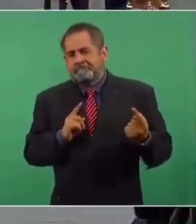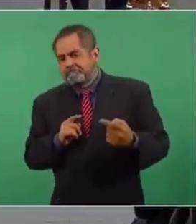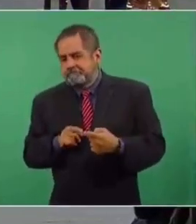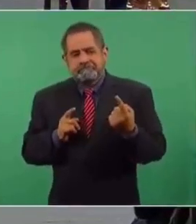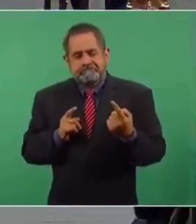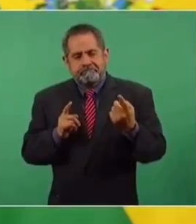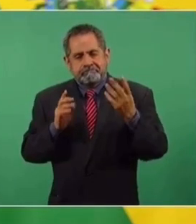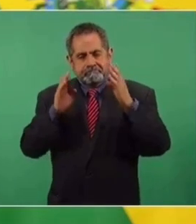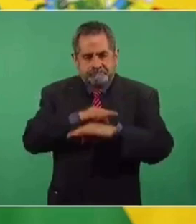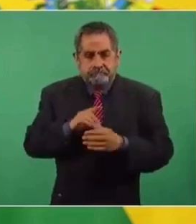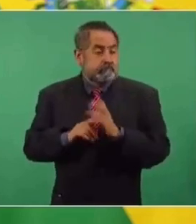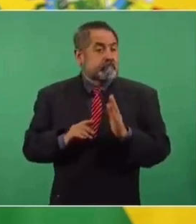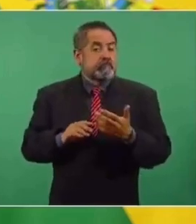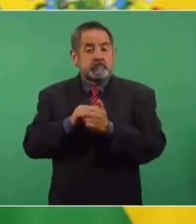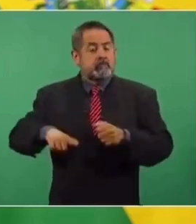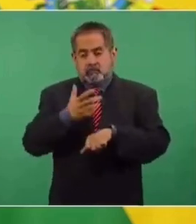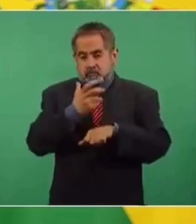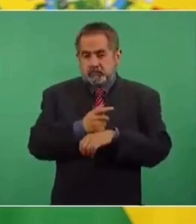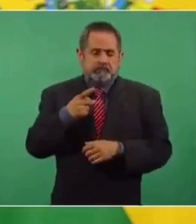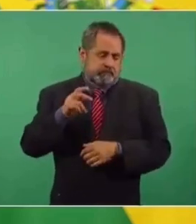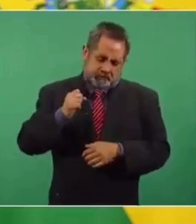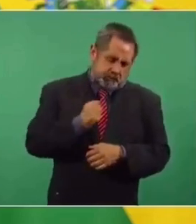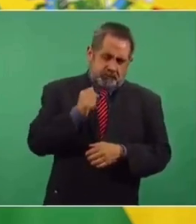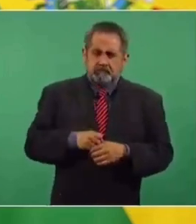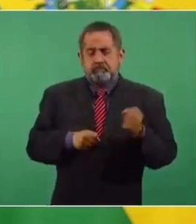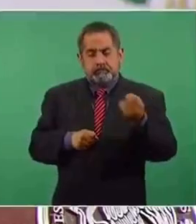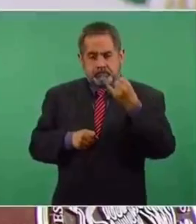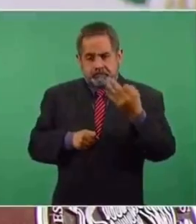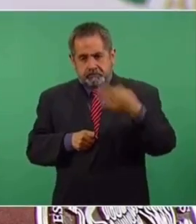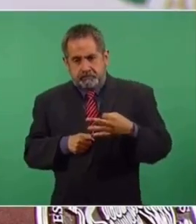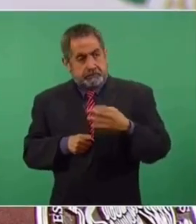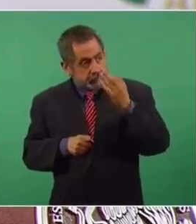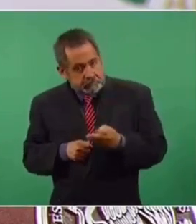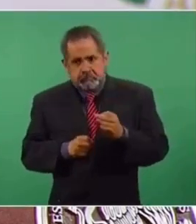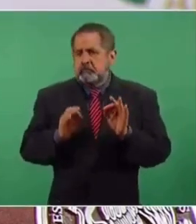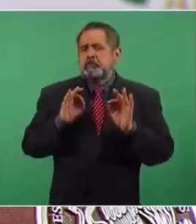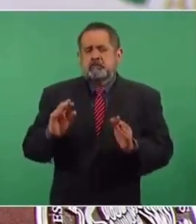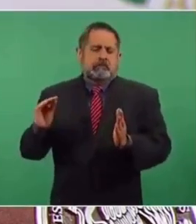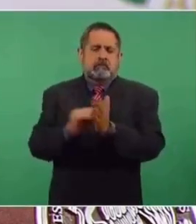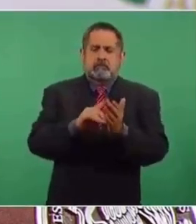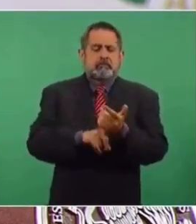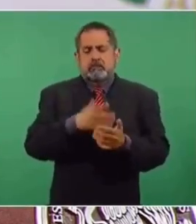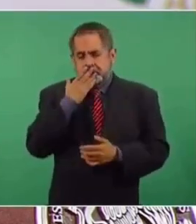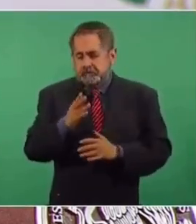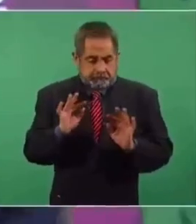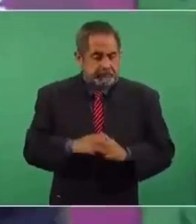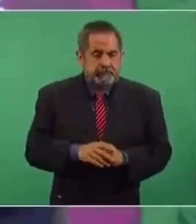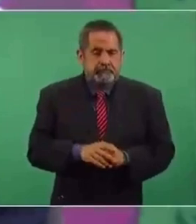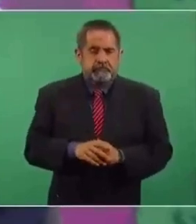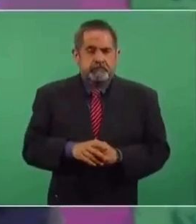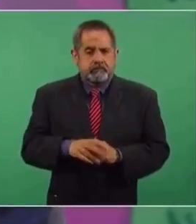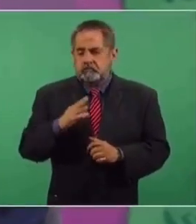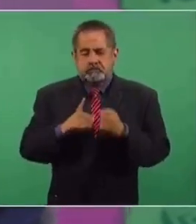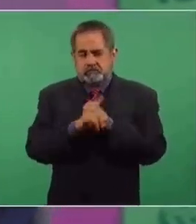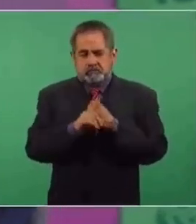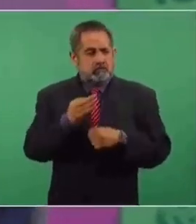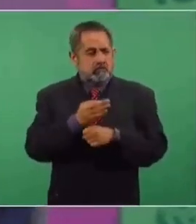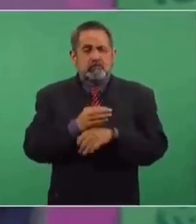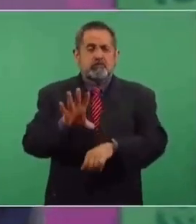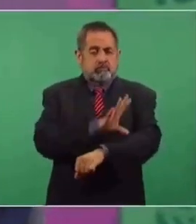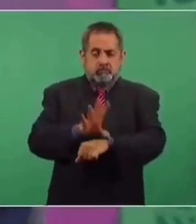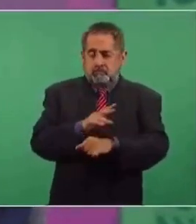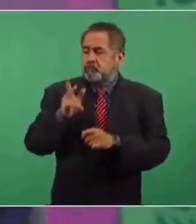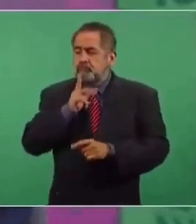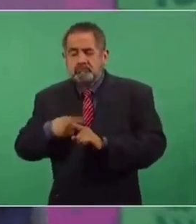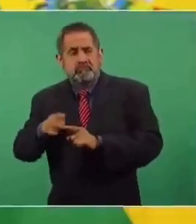pláticas con el gobierno de Estados Unidos. Afortunadamente se aceptó nuestra condición y no están comprometidos los